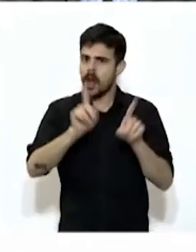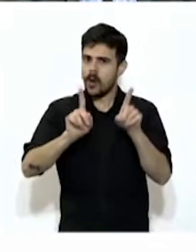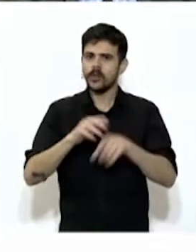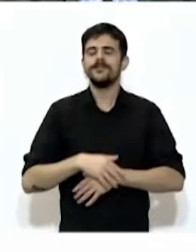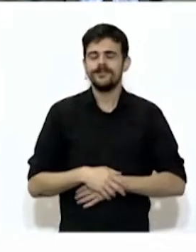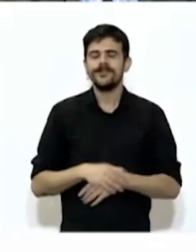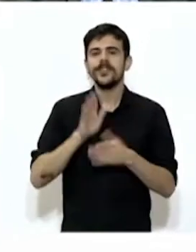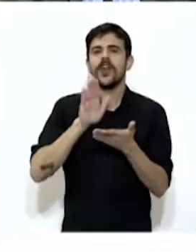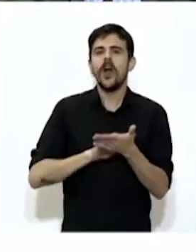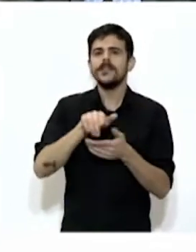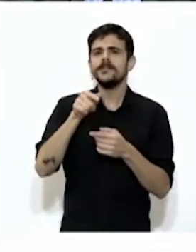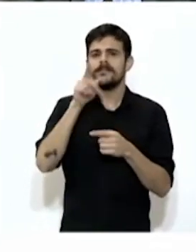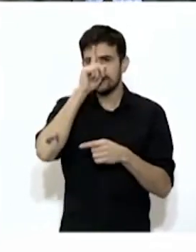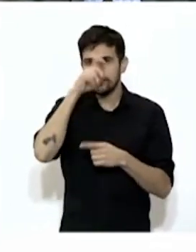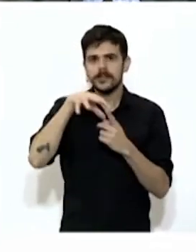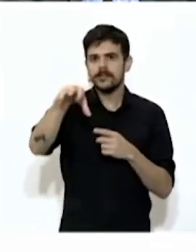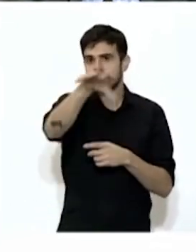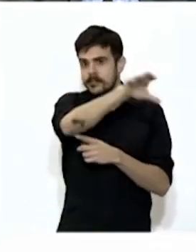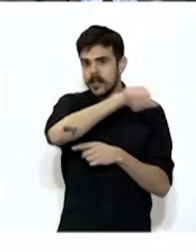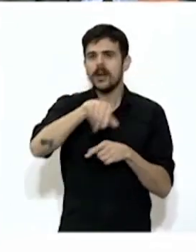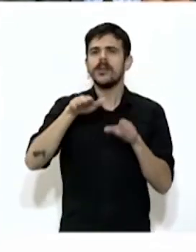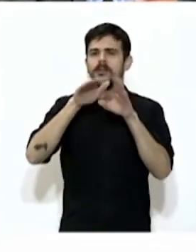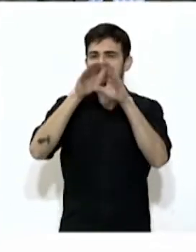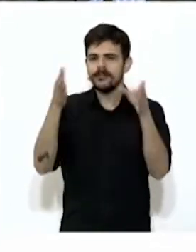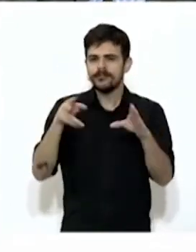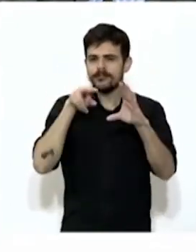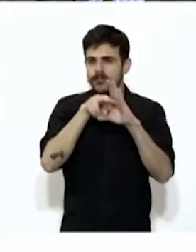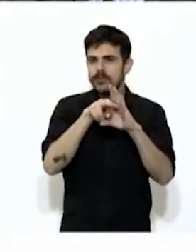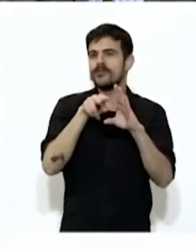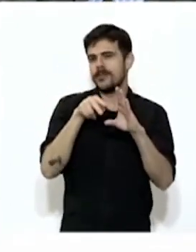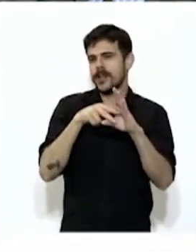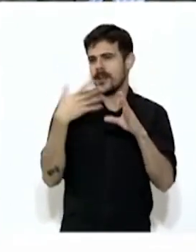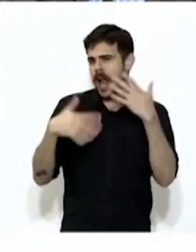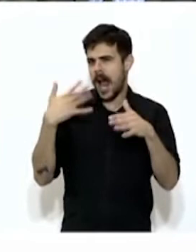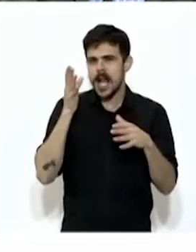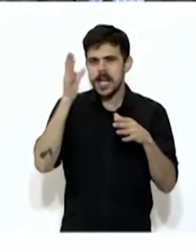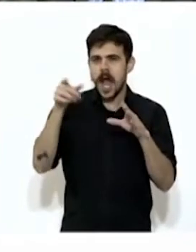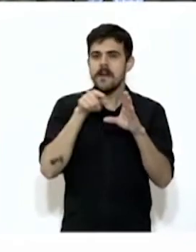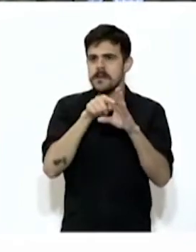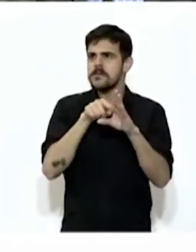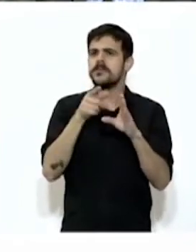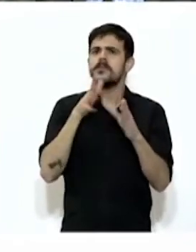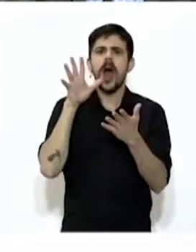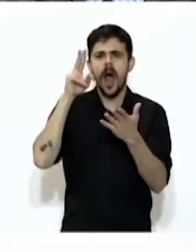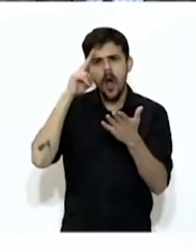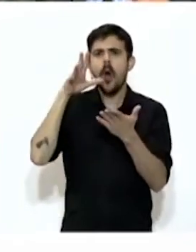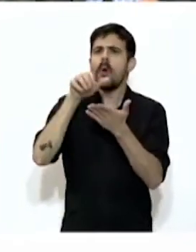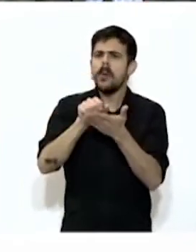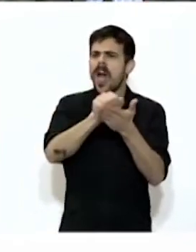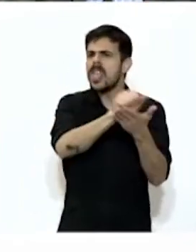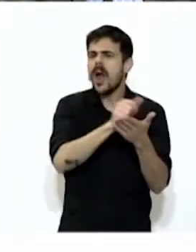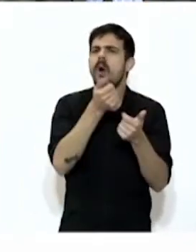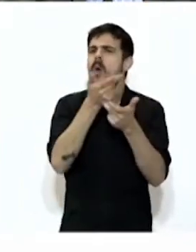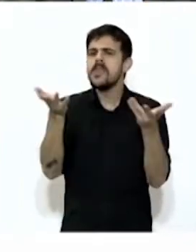intensiva hoy las camas de terapia intensiva se encuentran por debajo del 60% y